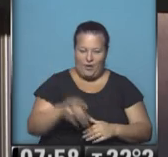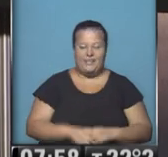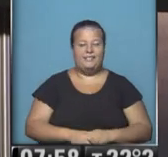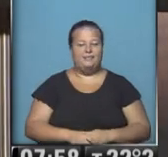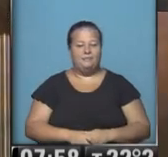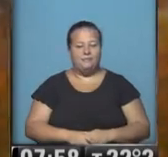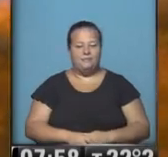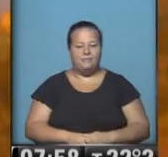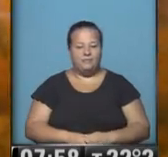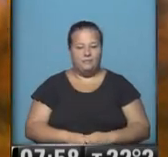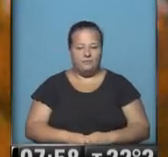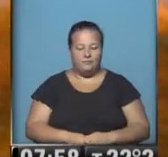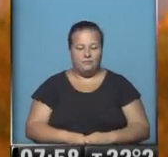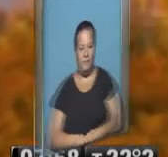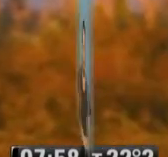Chau.